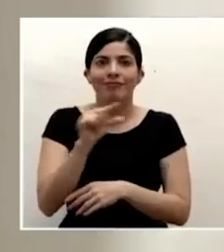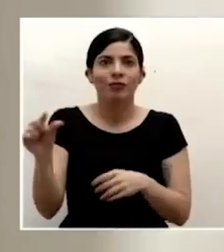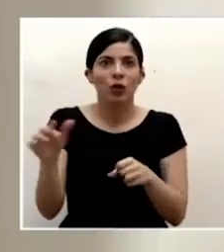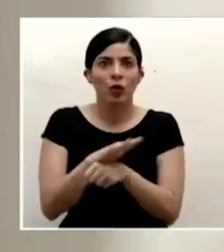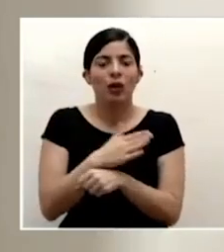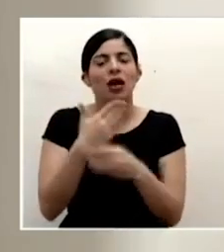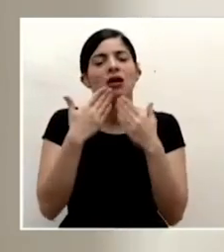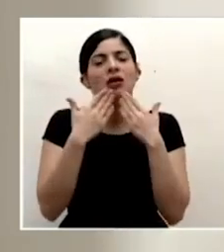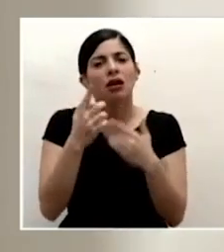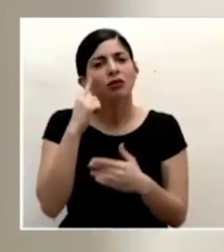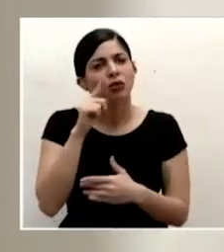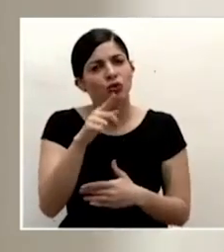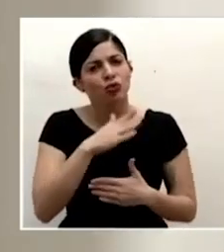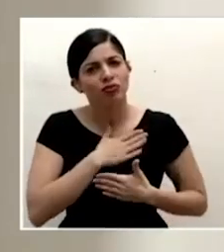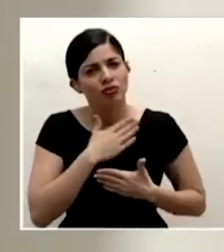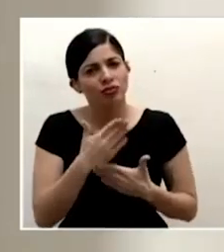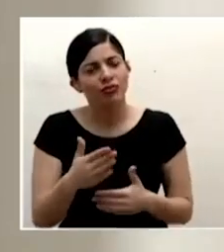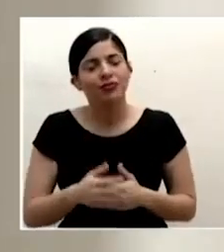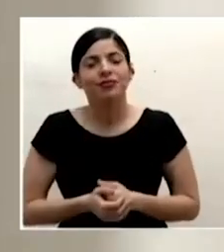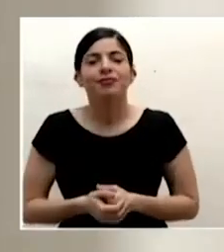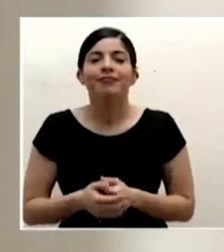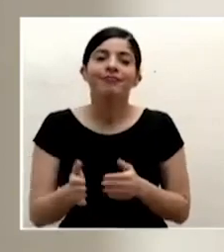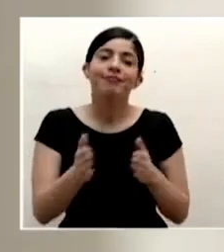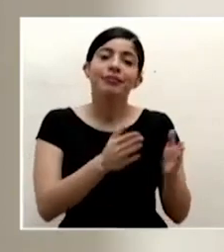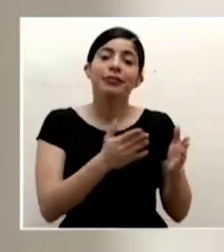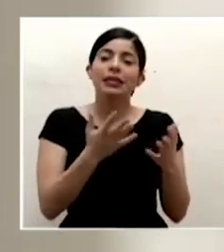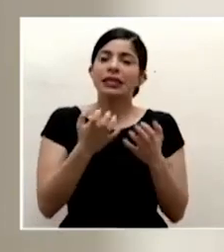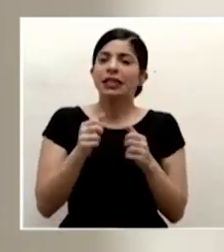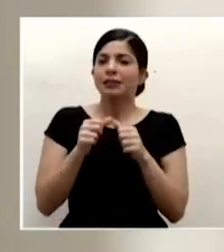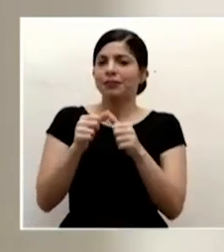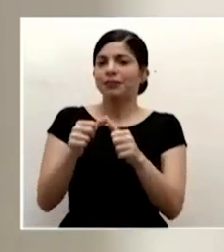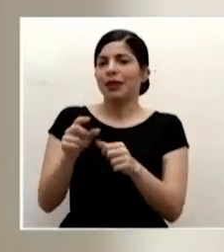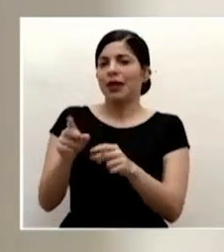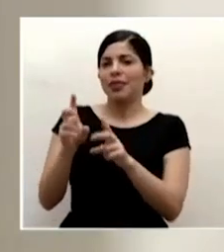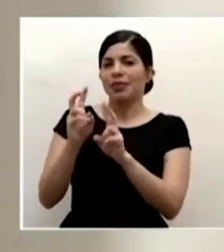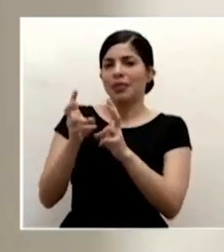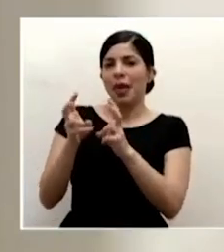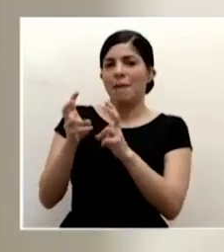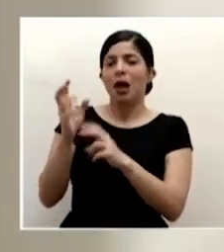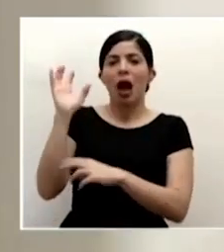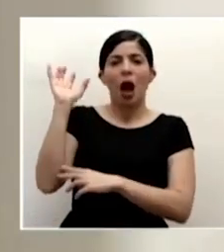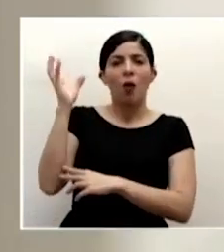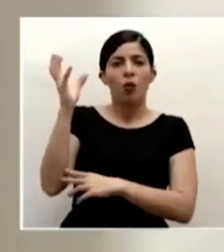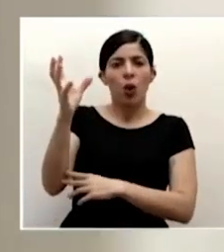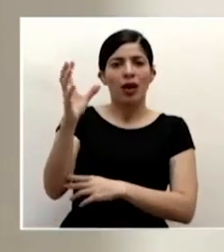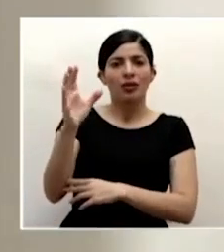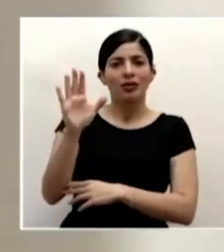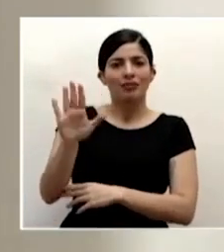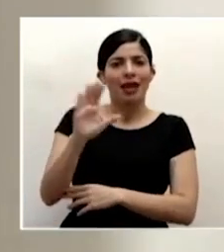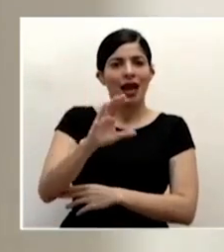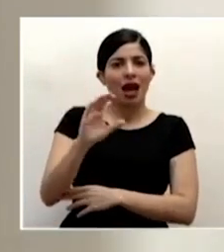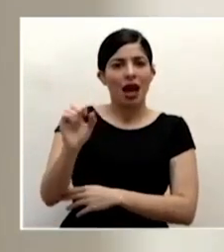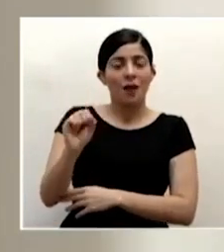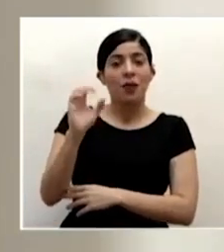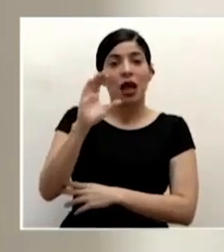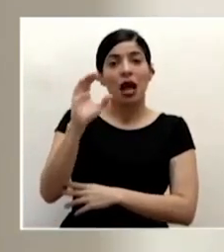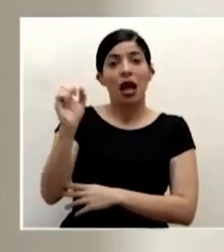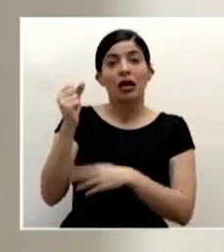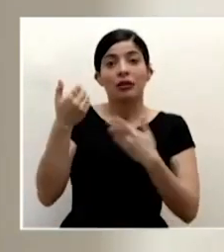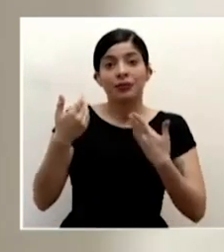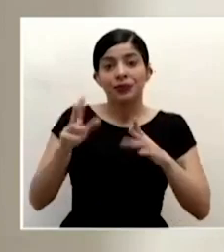quisiera seguir con el tema de las ambulancias de la caja la caja ha iniciado la